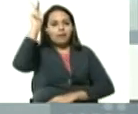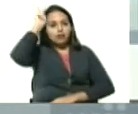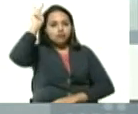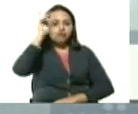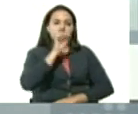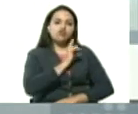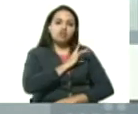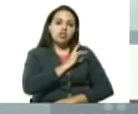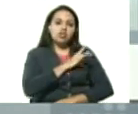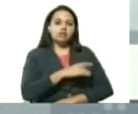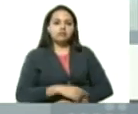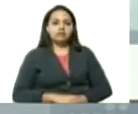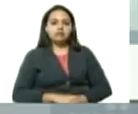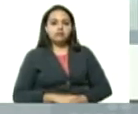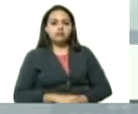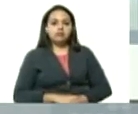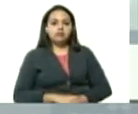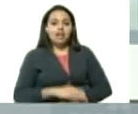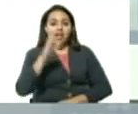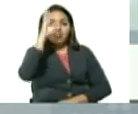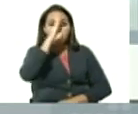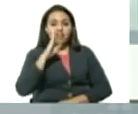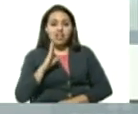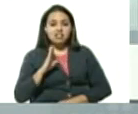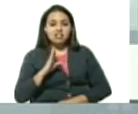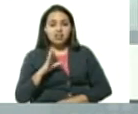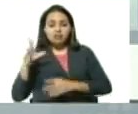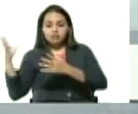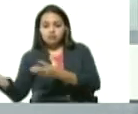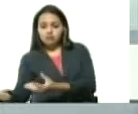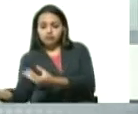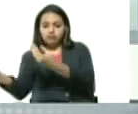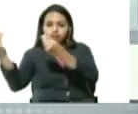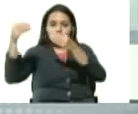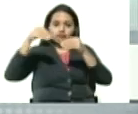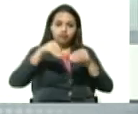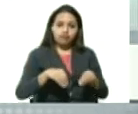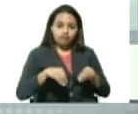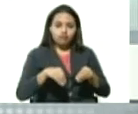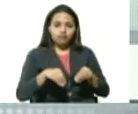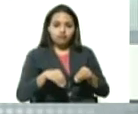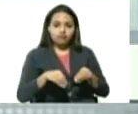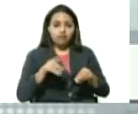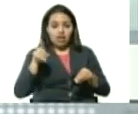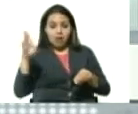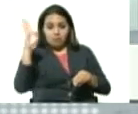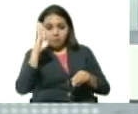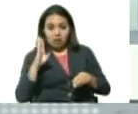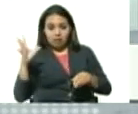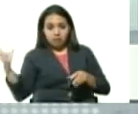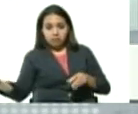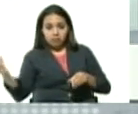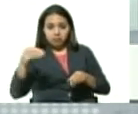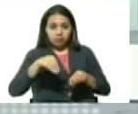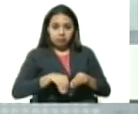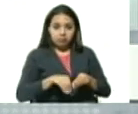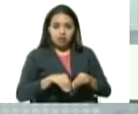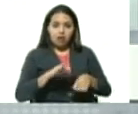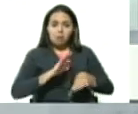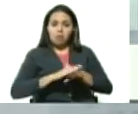tal es así que de Brasil nos tuvimos que traer de Boavista así lo digo porque están mintiendo